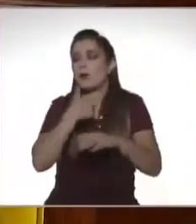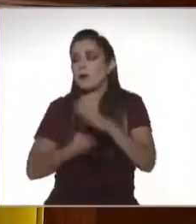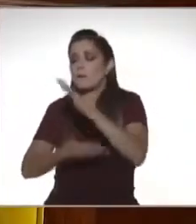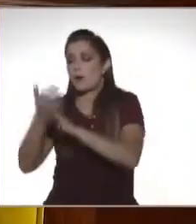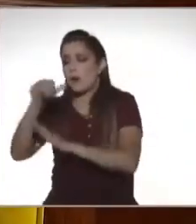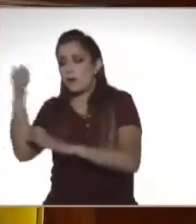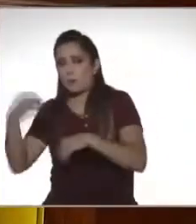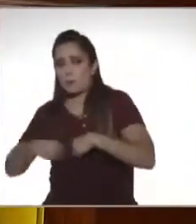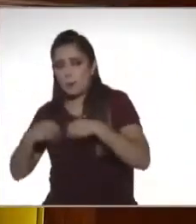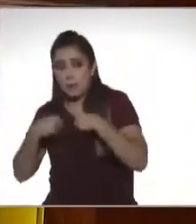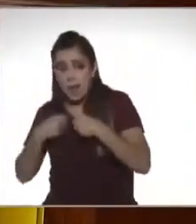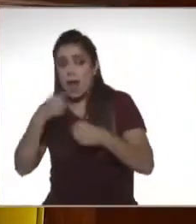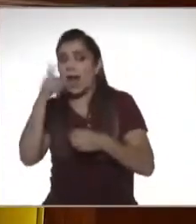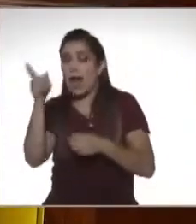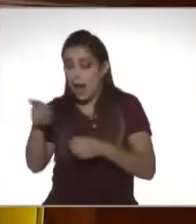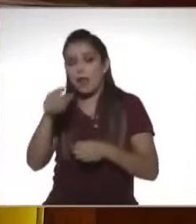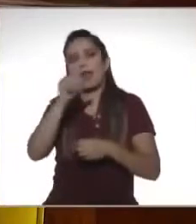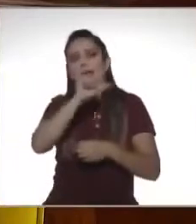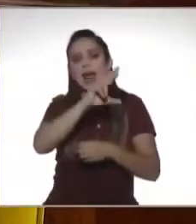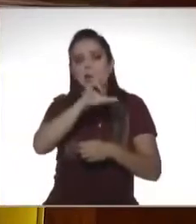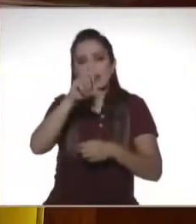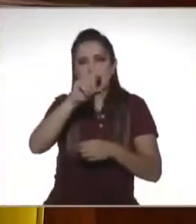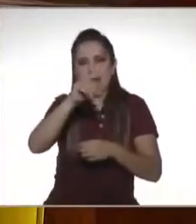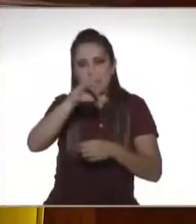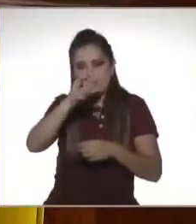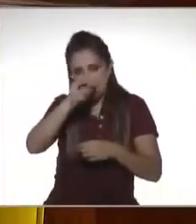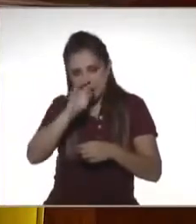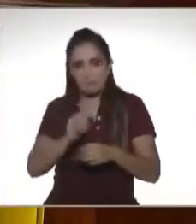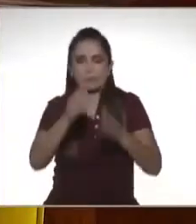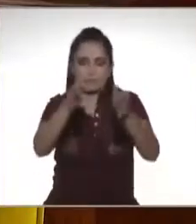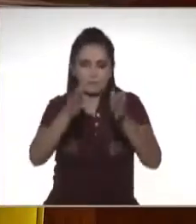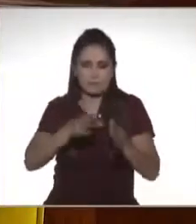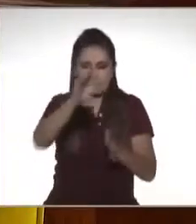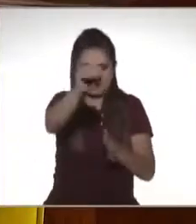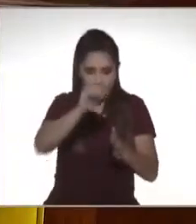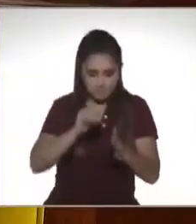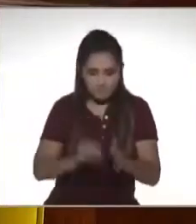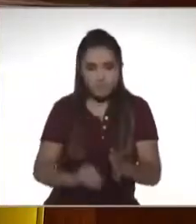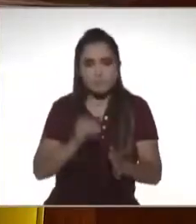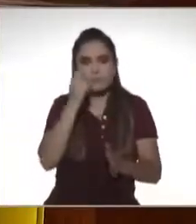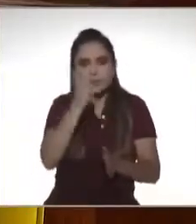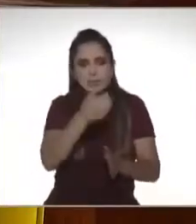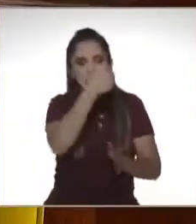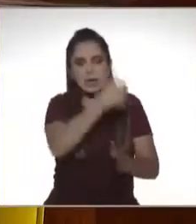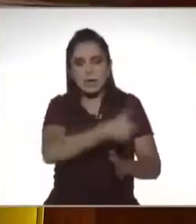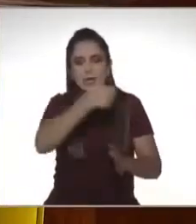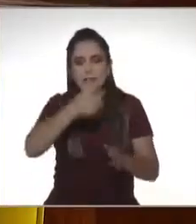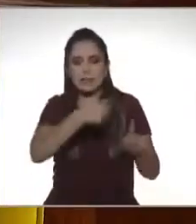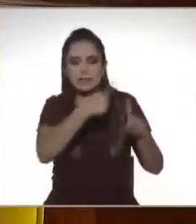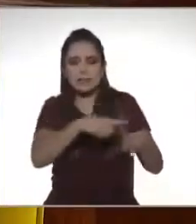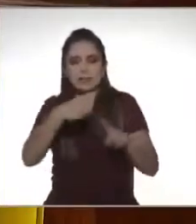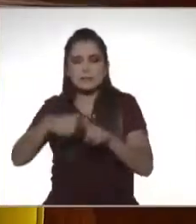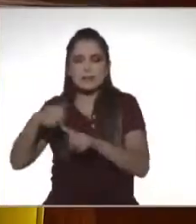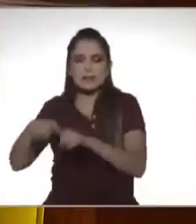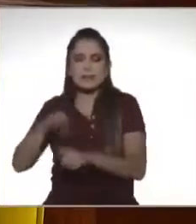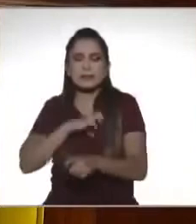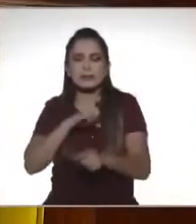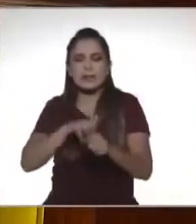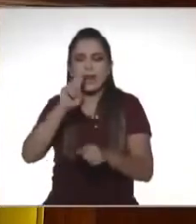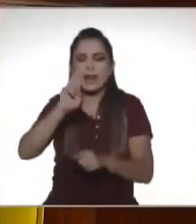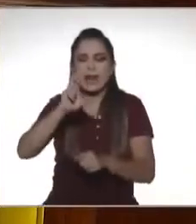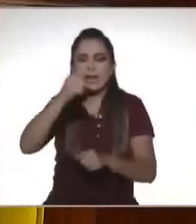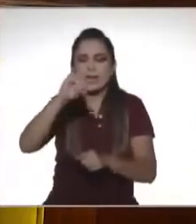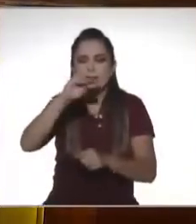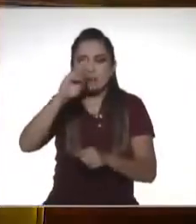y es un ingreso más. Arrendamiento. pues tienes otro régimen de arrendamiento y conforme las actividades que vayas teniendo, las vas dando con el SAT, se te van